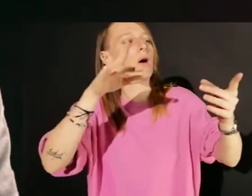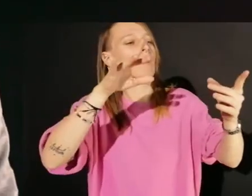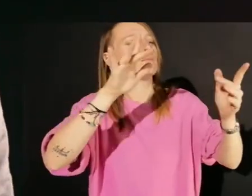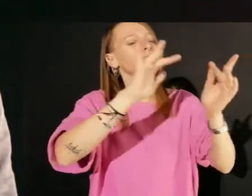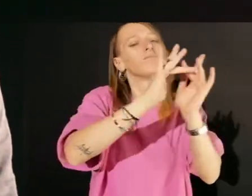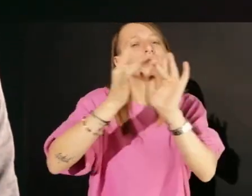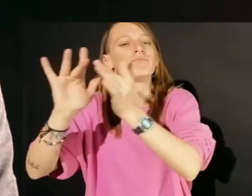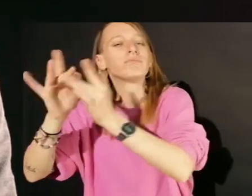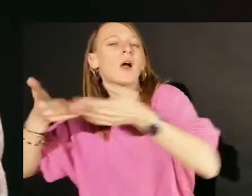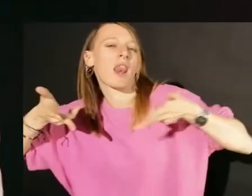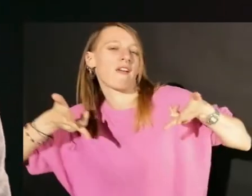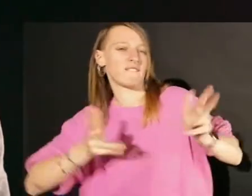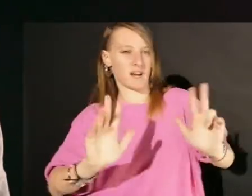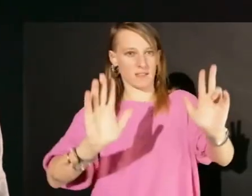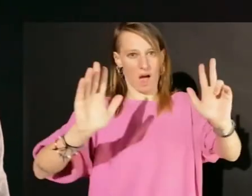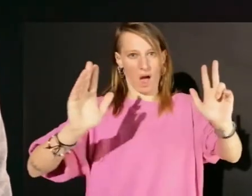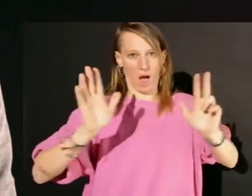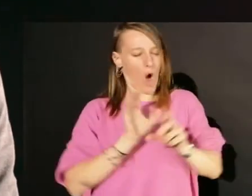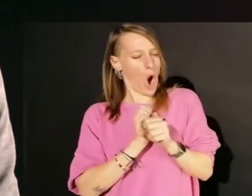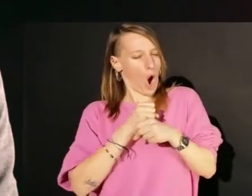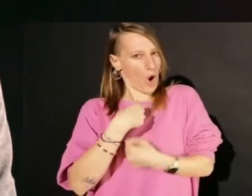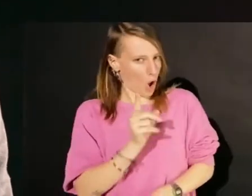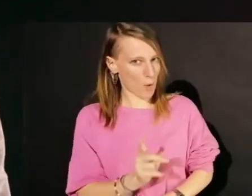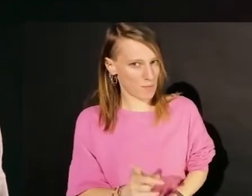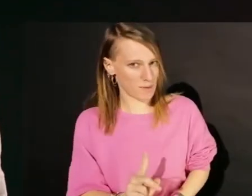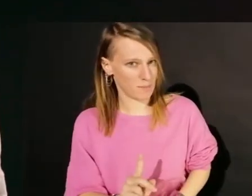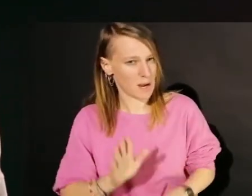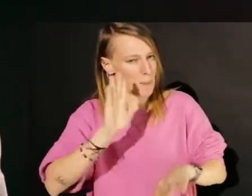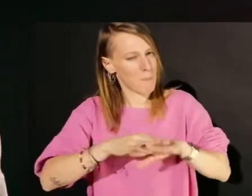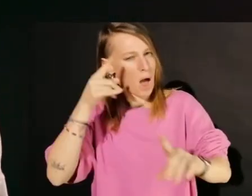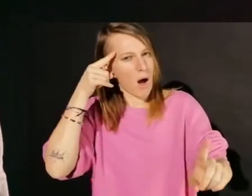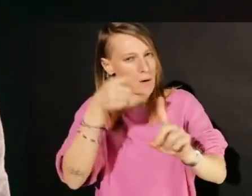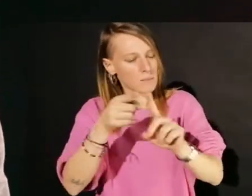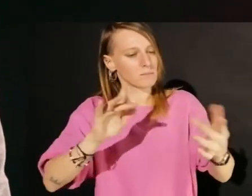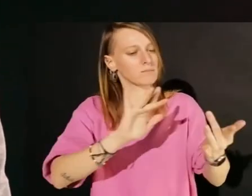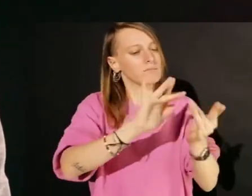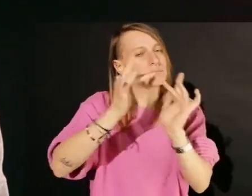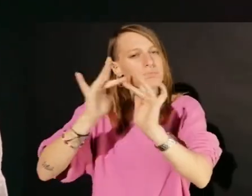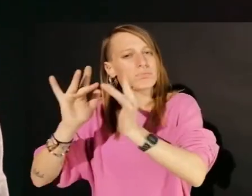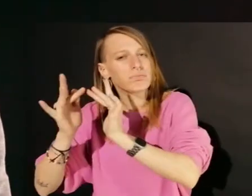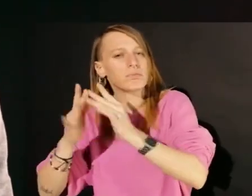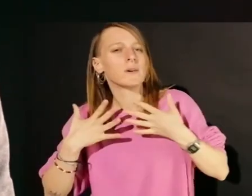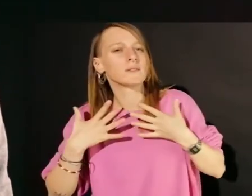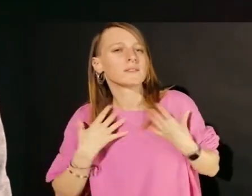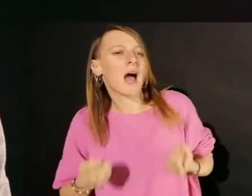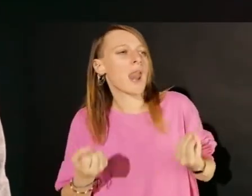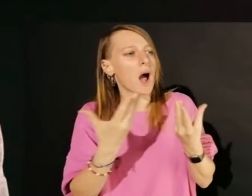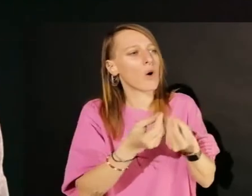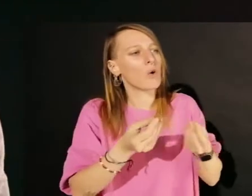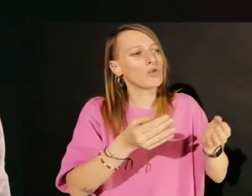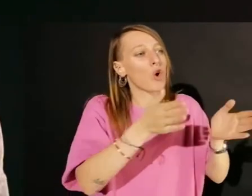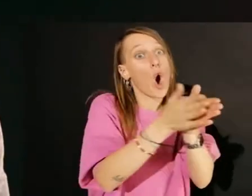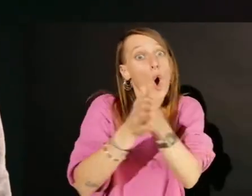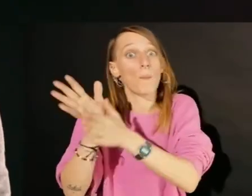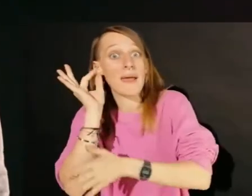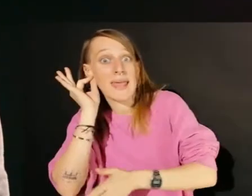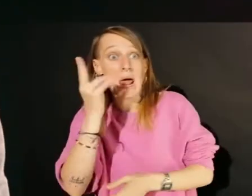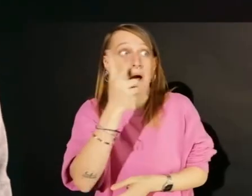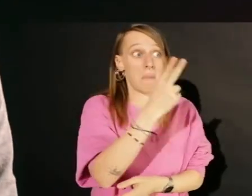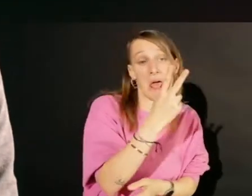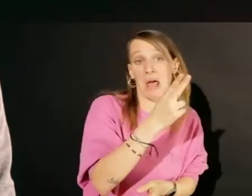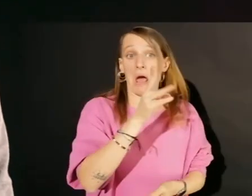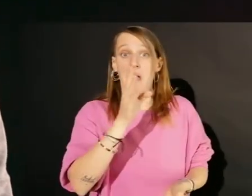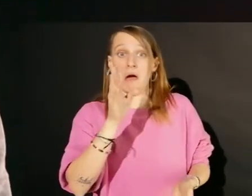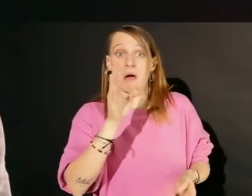en libertad, no puedes oprimir, para poder tener una relación sana con las compañeras, con tu